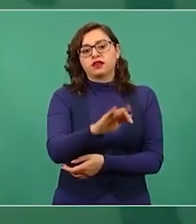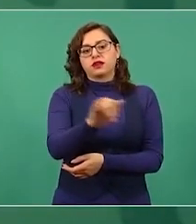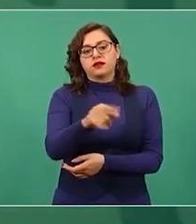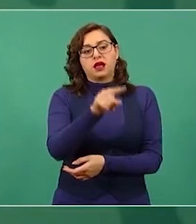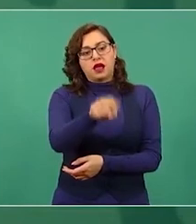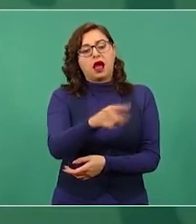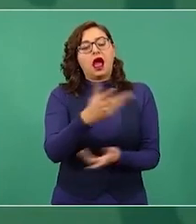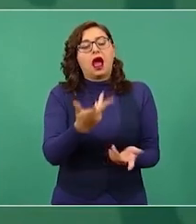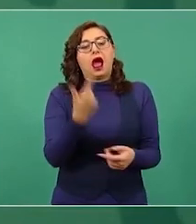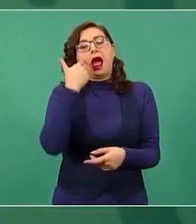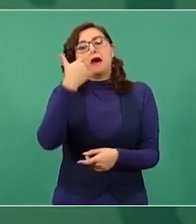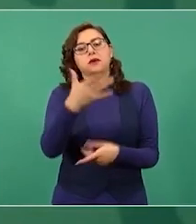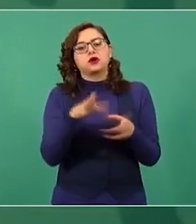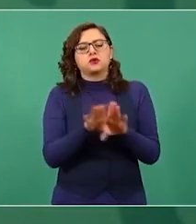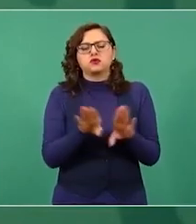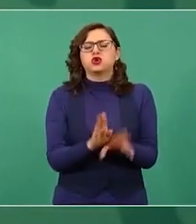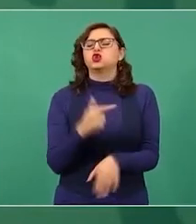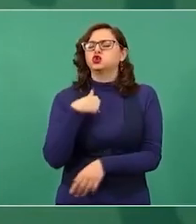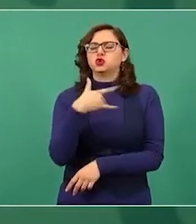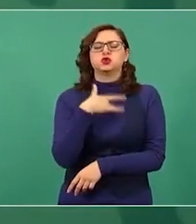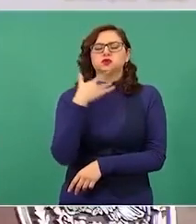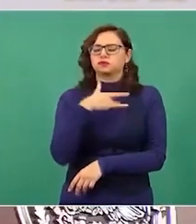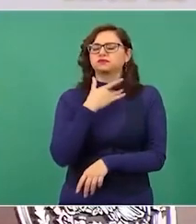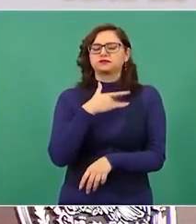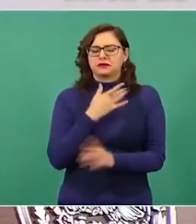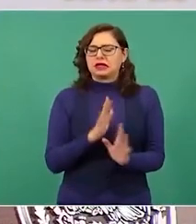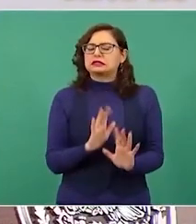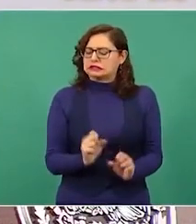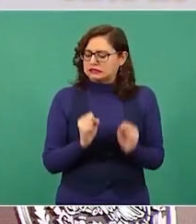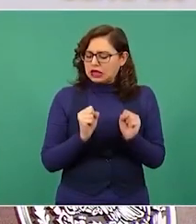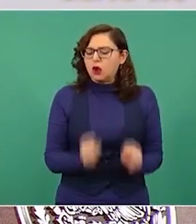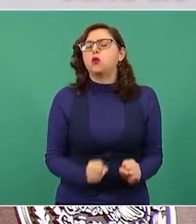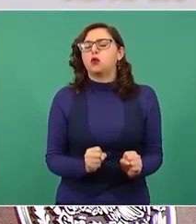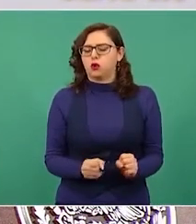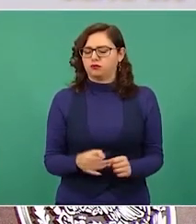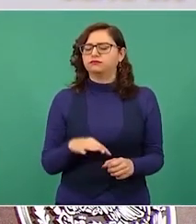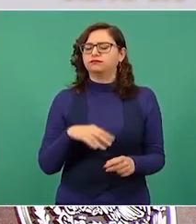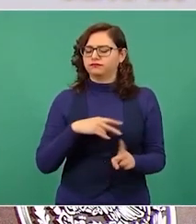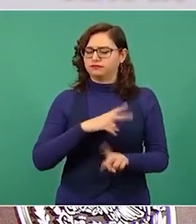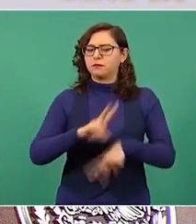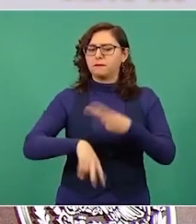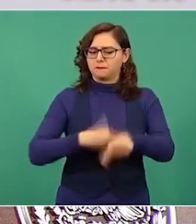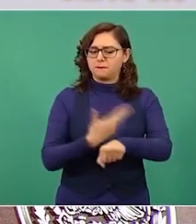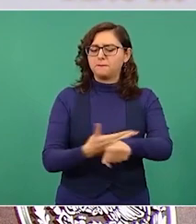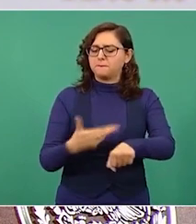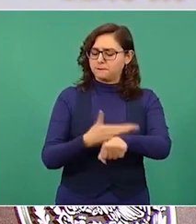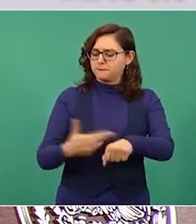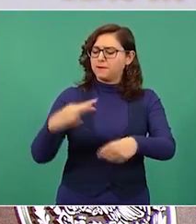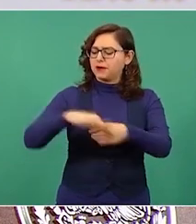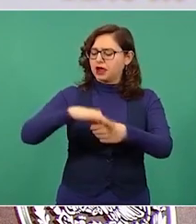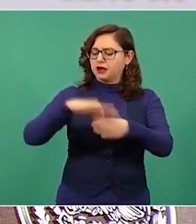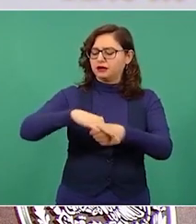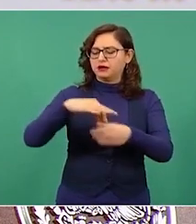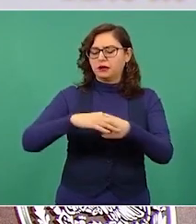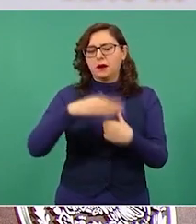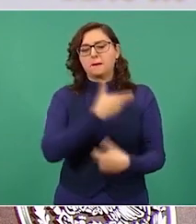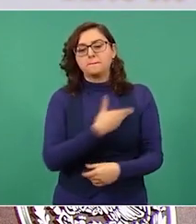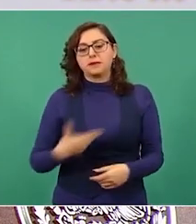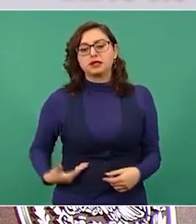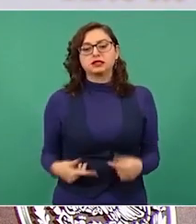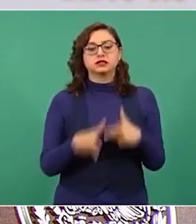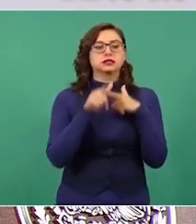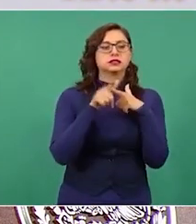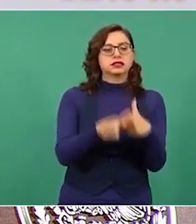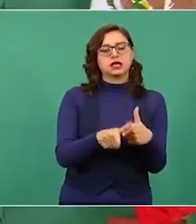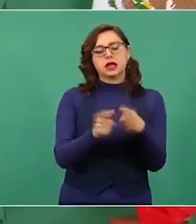cabo la consulta, va a haber revocación o van